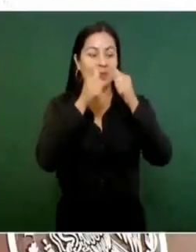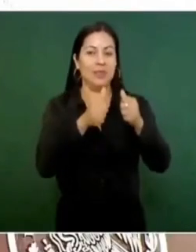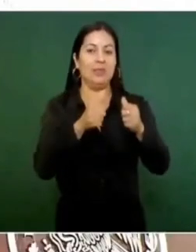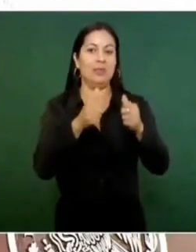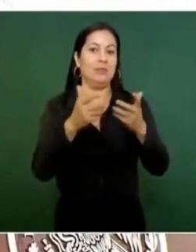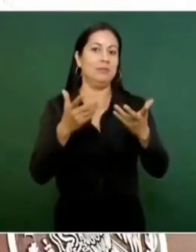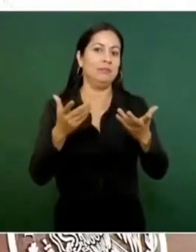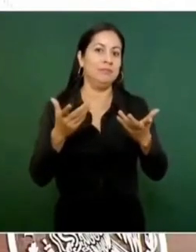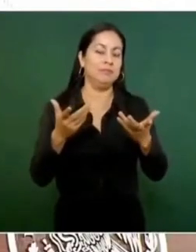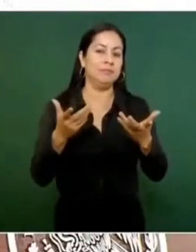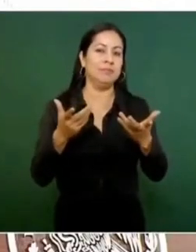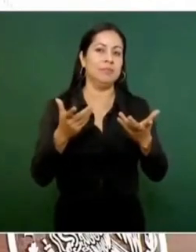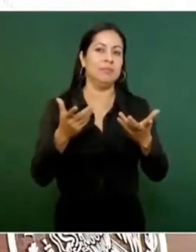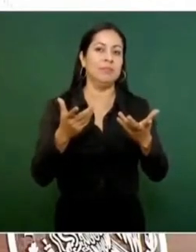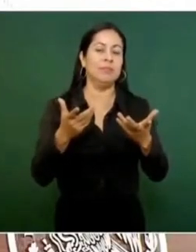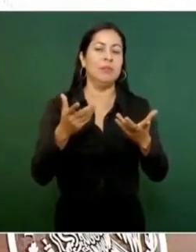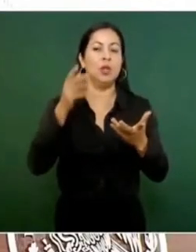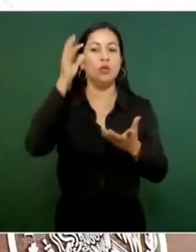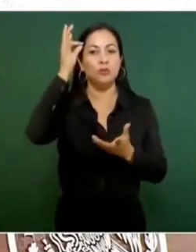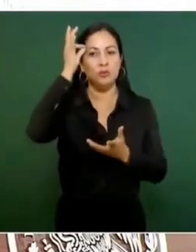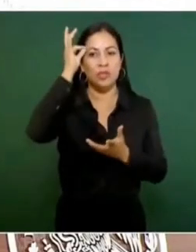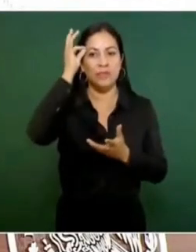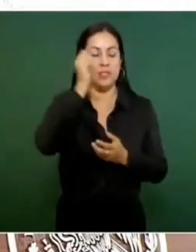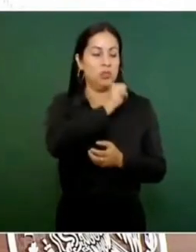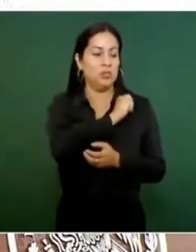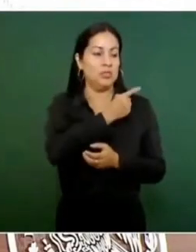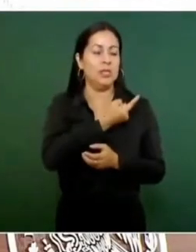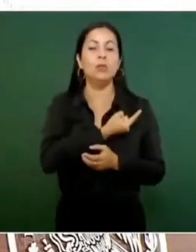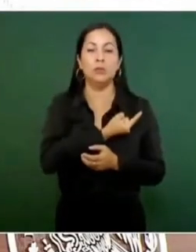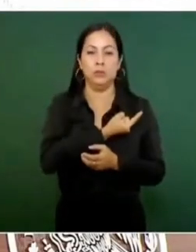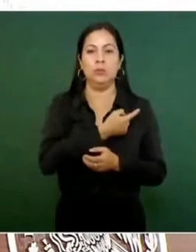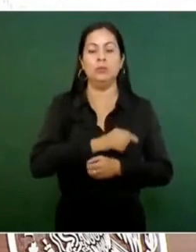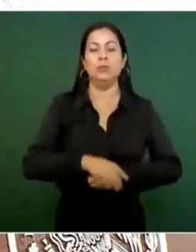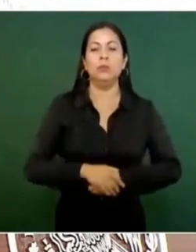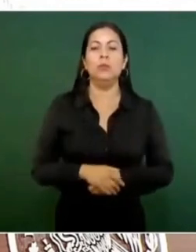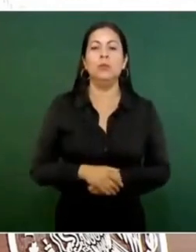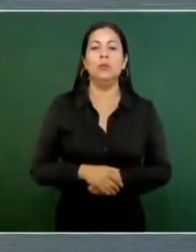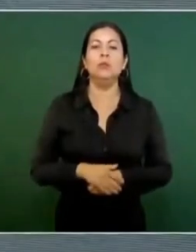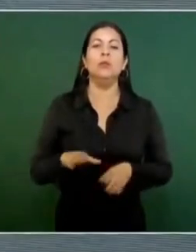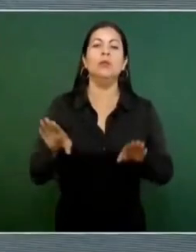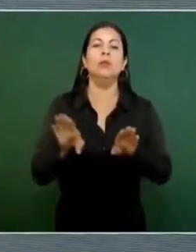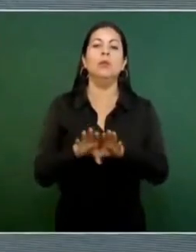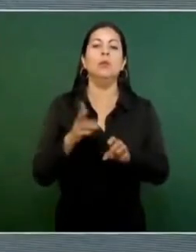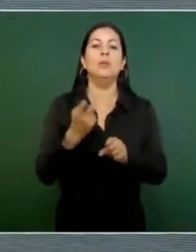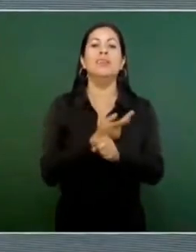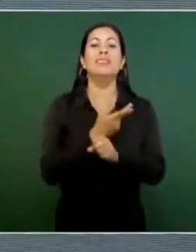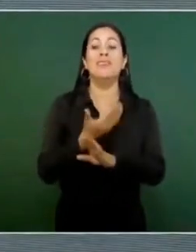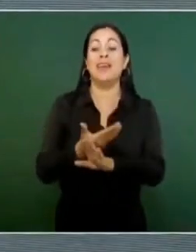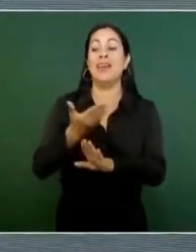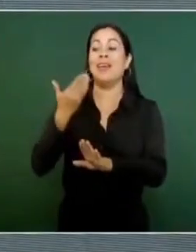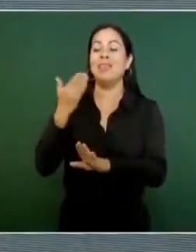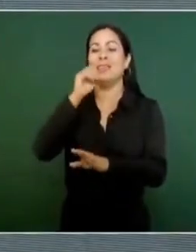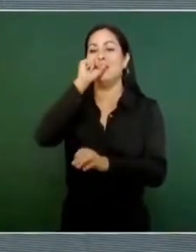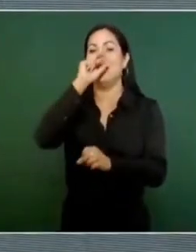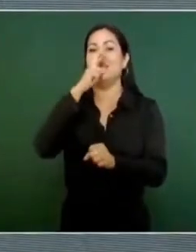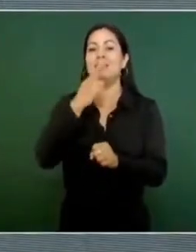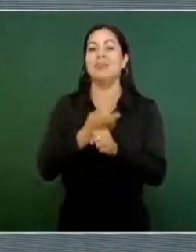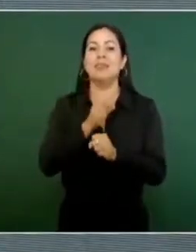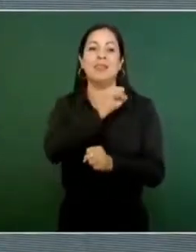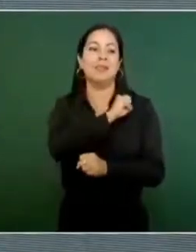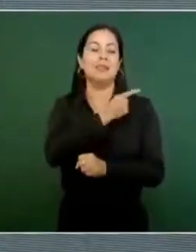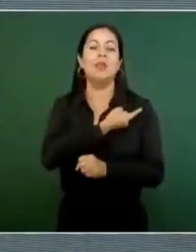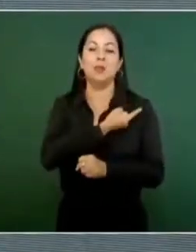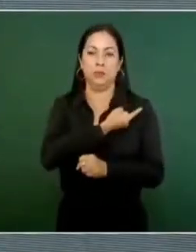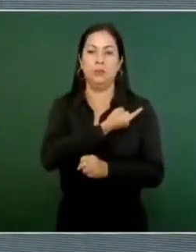los servicios de salud como existía antes. La Secretaría de Salud